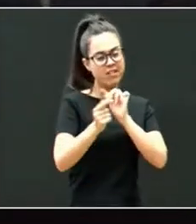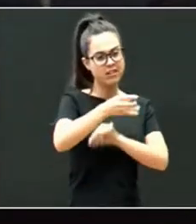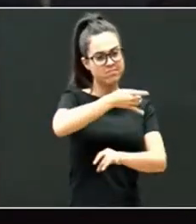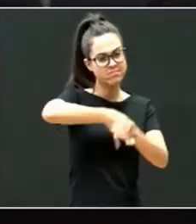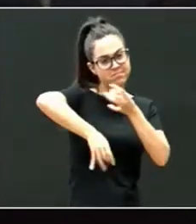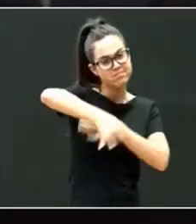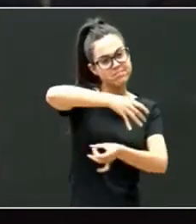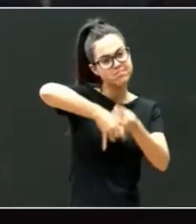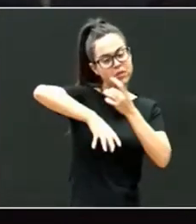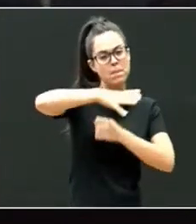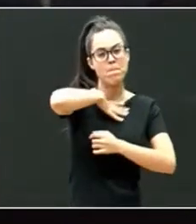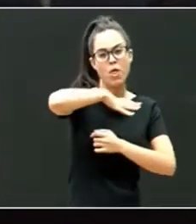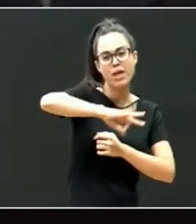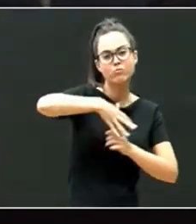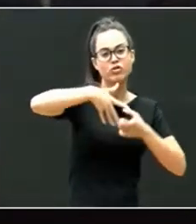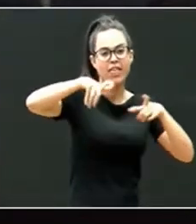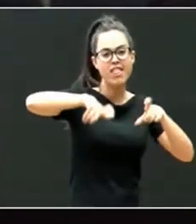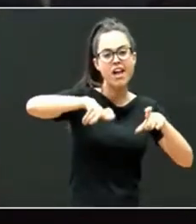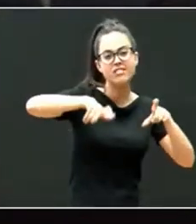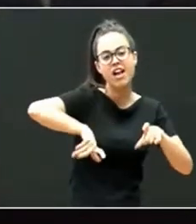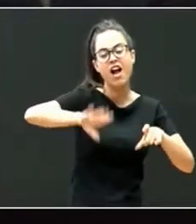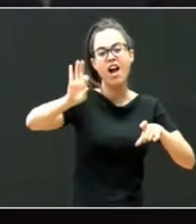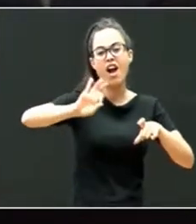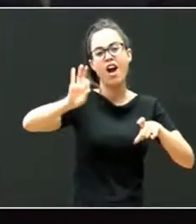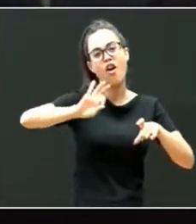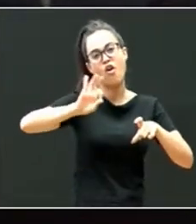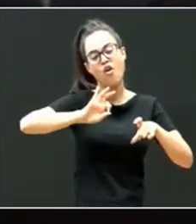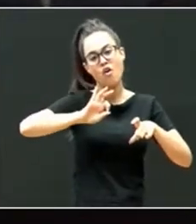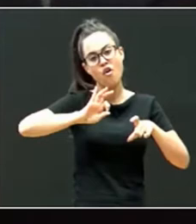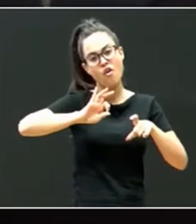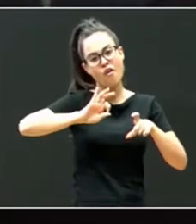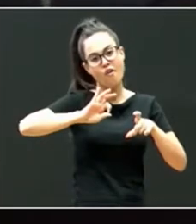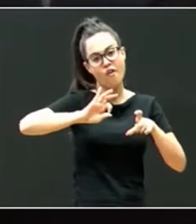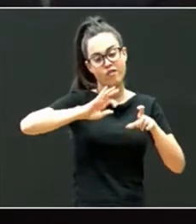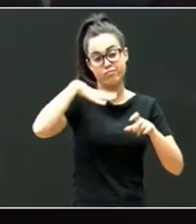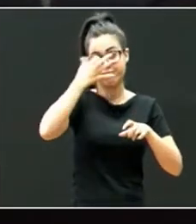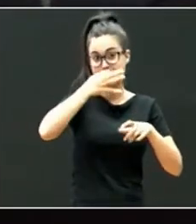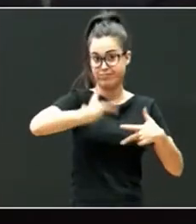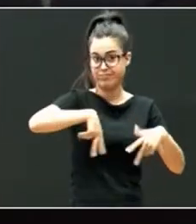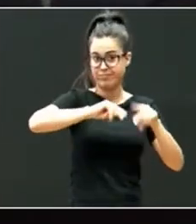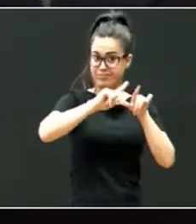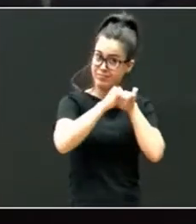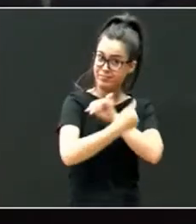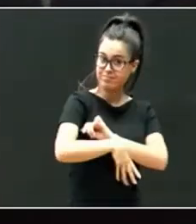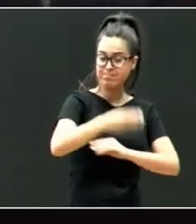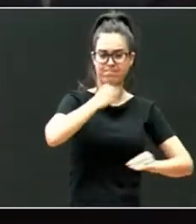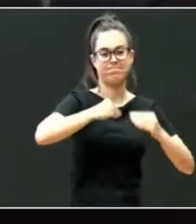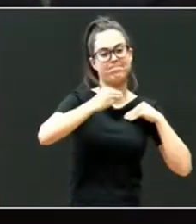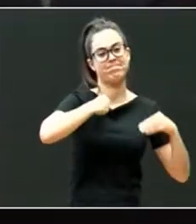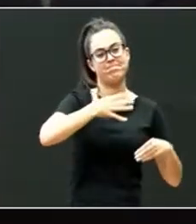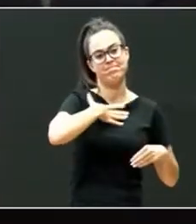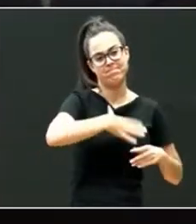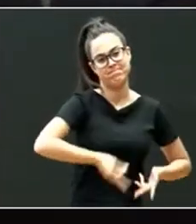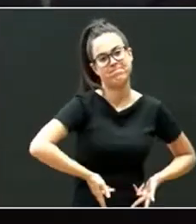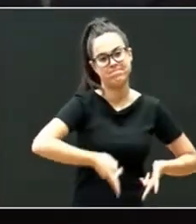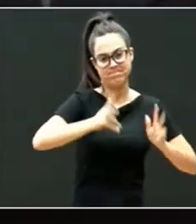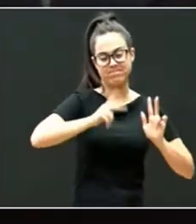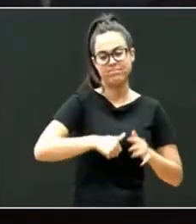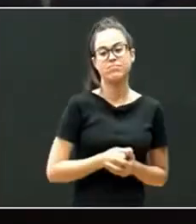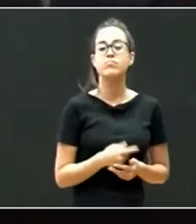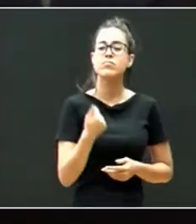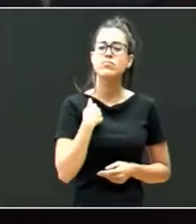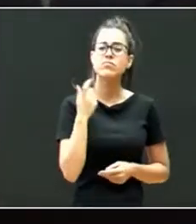los descansos o dejaremos un pequeño tiempo para poder hacer algunas preguntas. Como siempre, yo tengo una